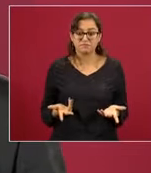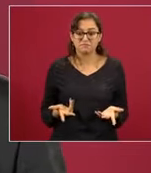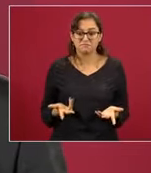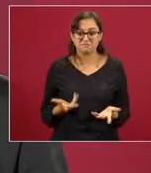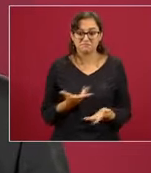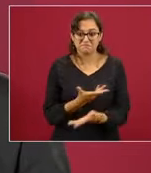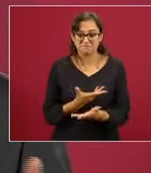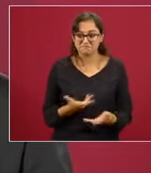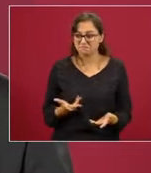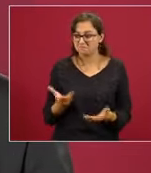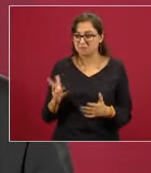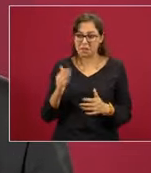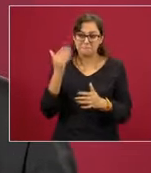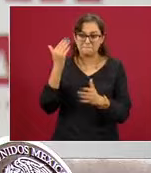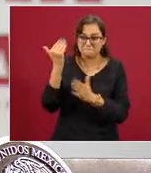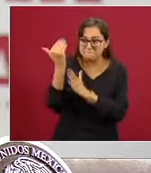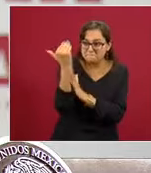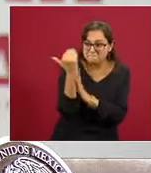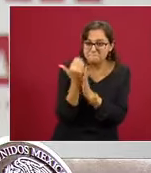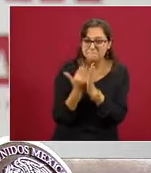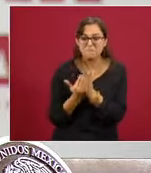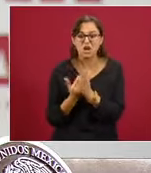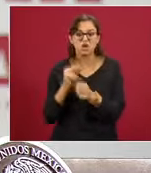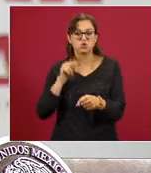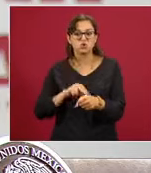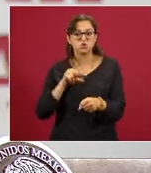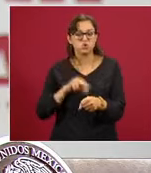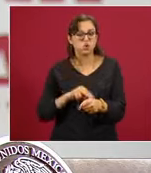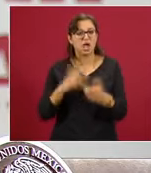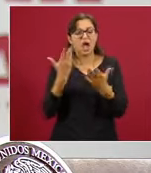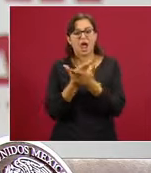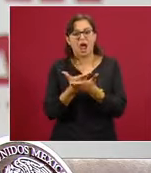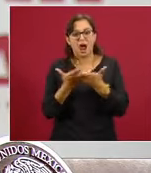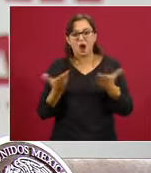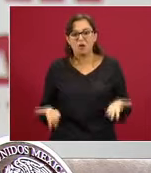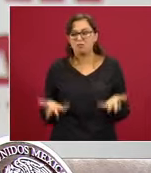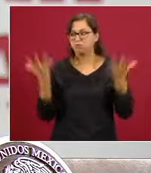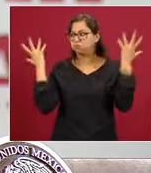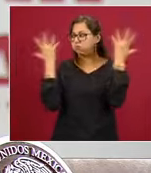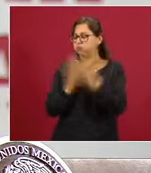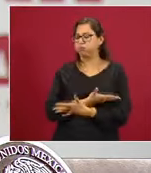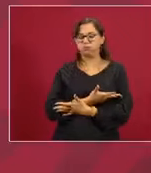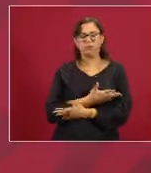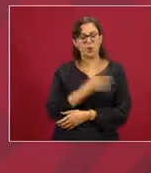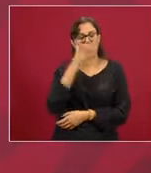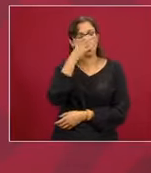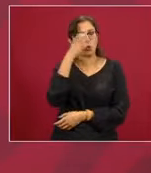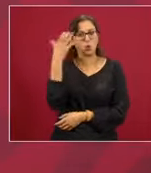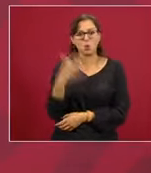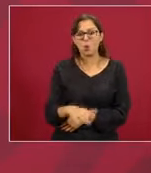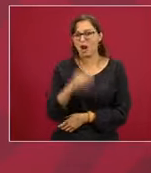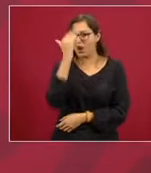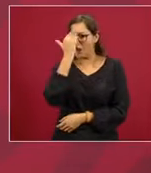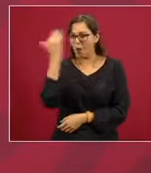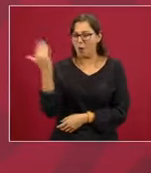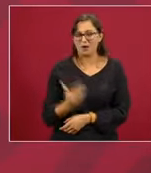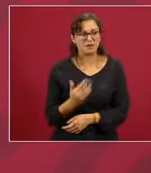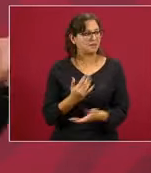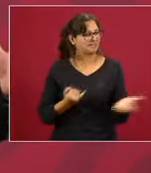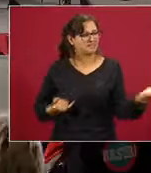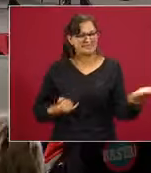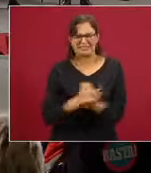resultados, los experimentamos de manera cruda, crudísima, durante un fenómeno como la pandemia de COVID-19,